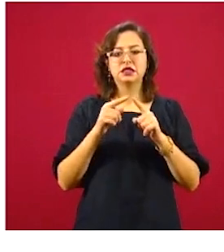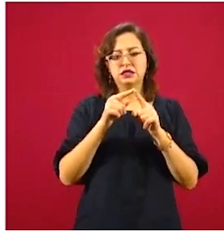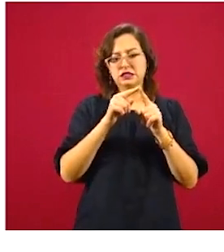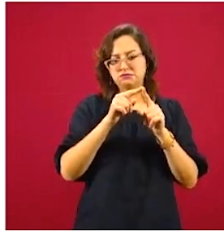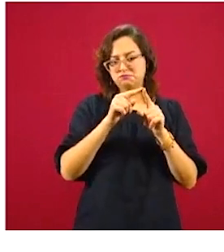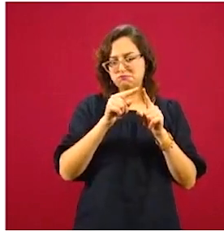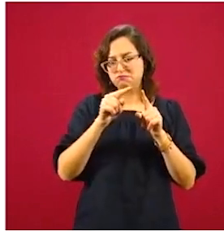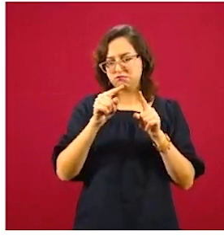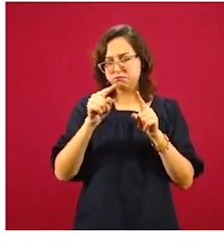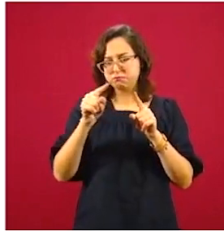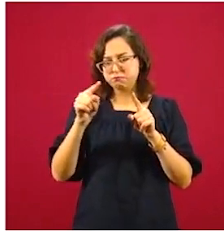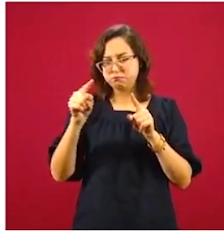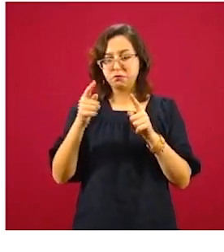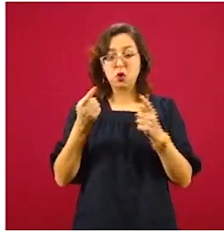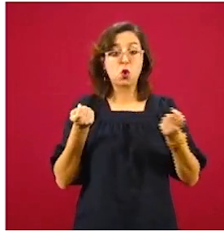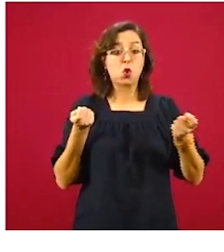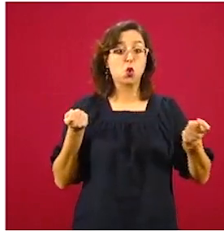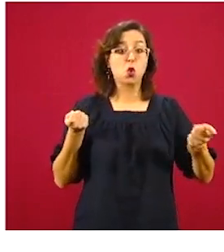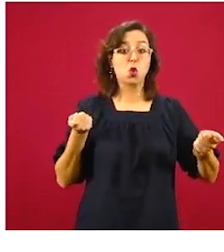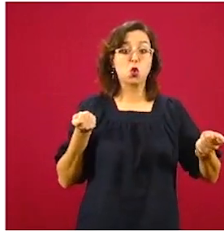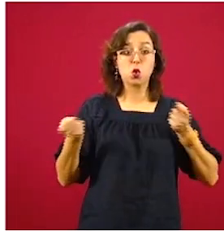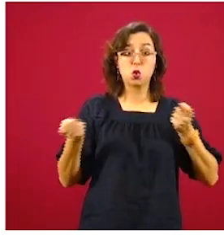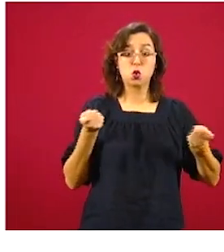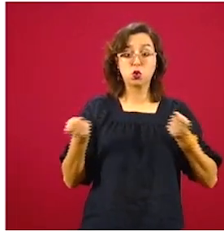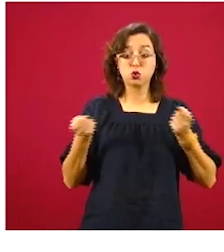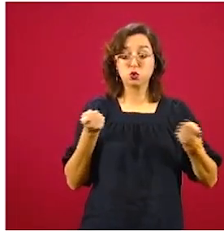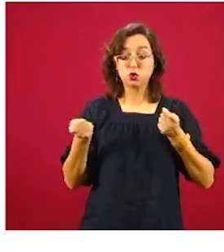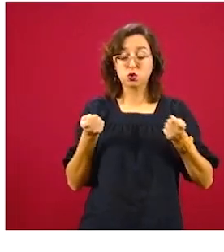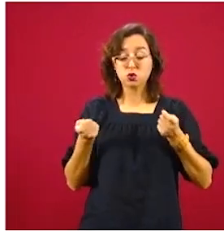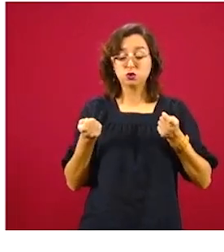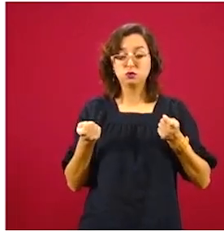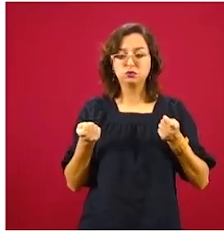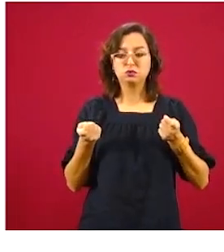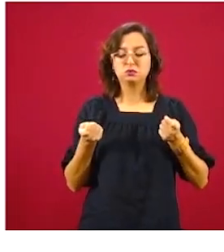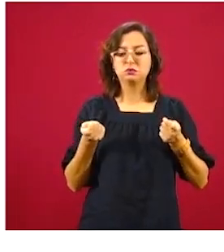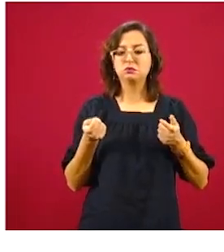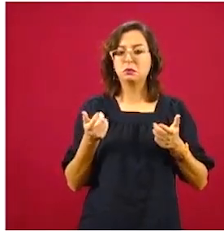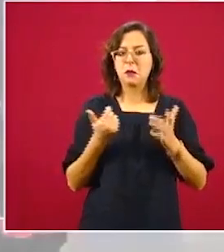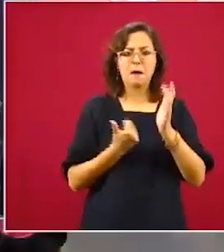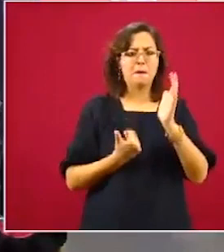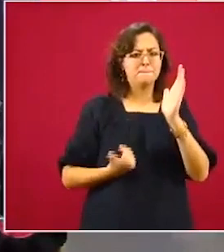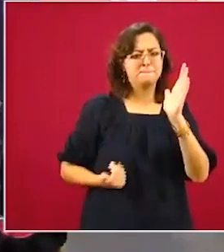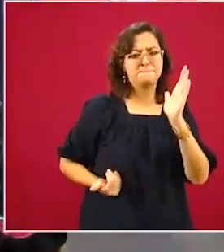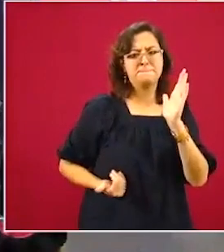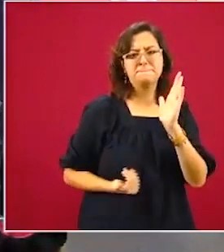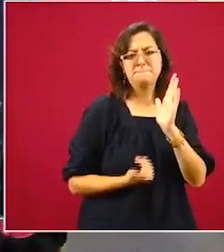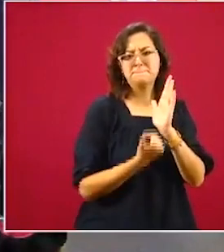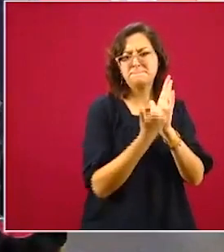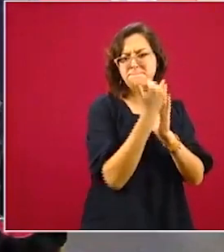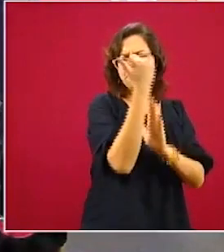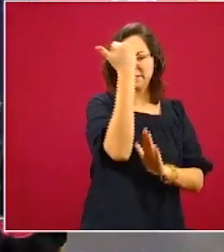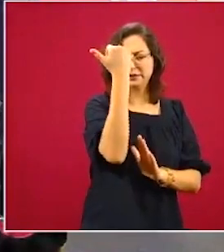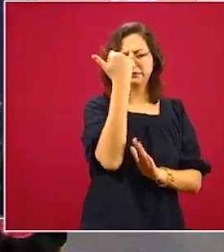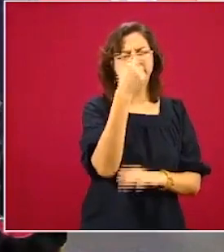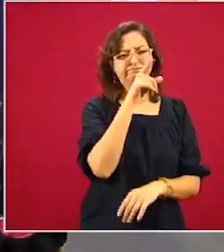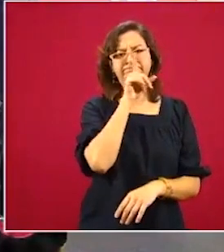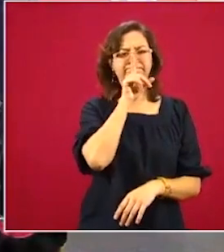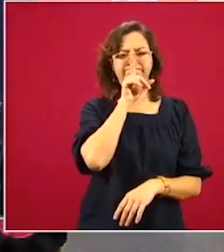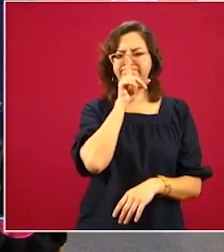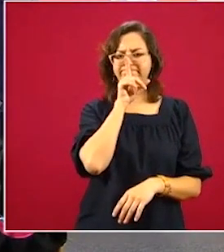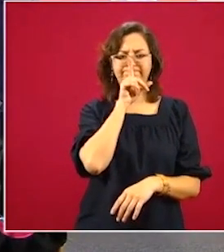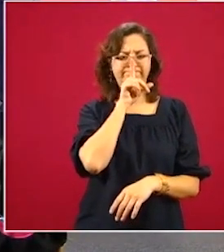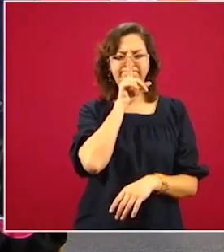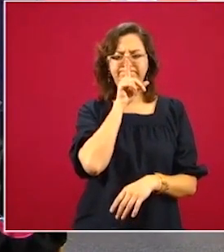contención y no se ha permitido la tendencia ascendente que